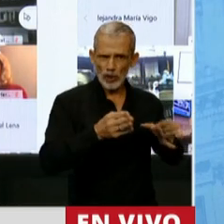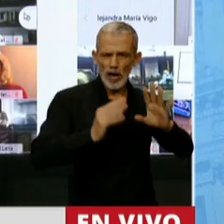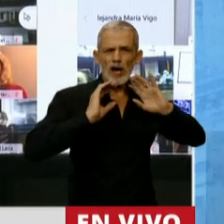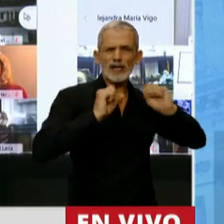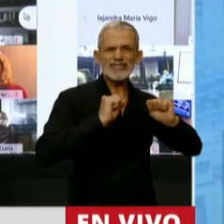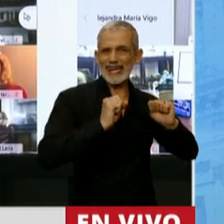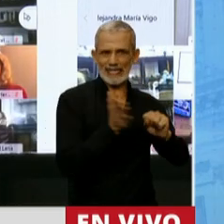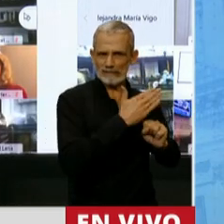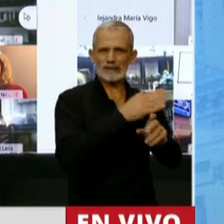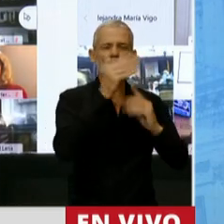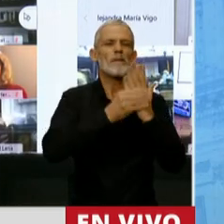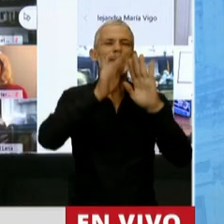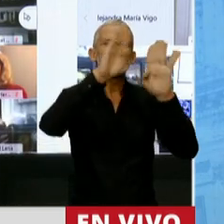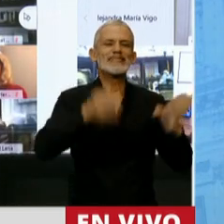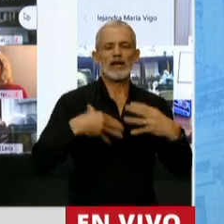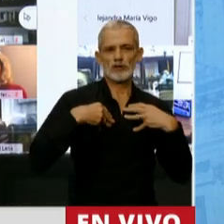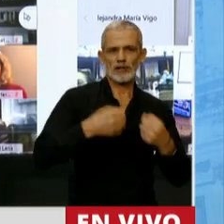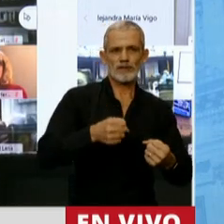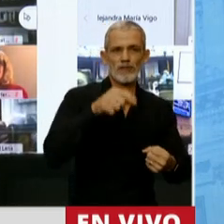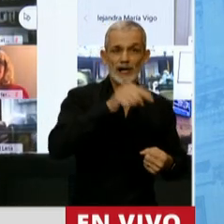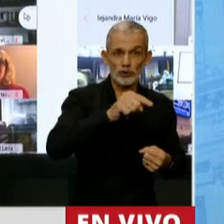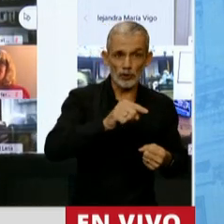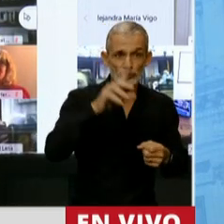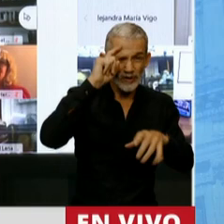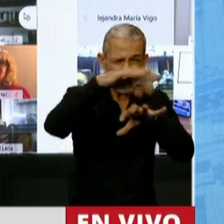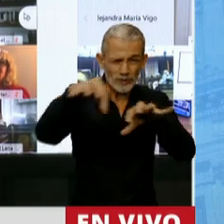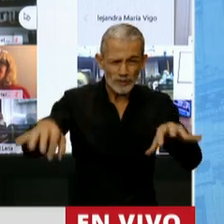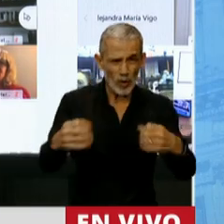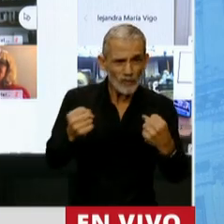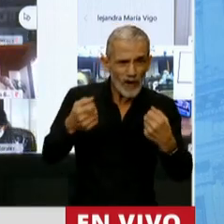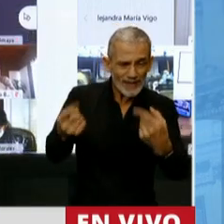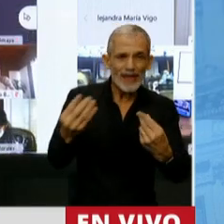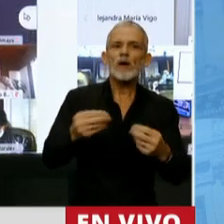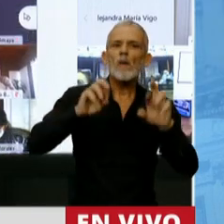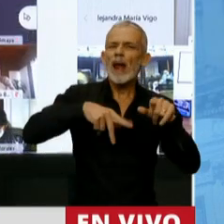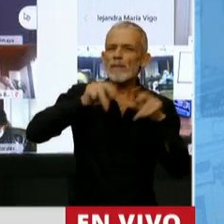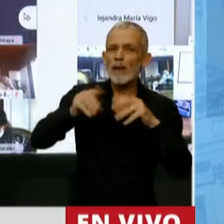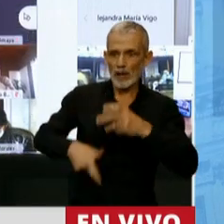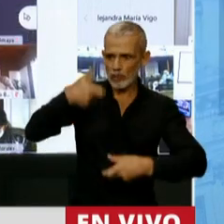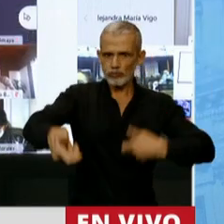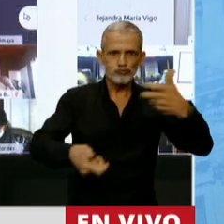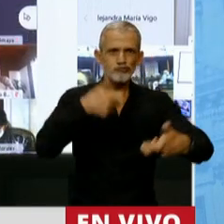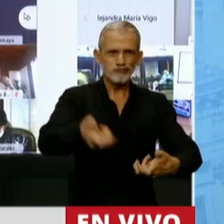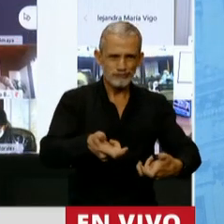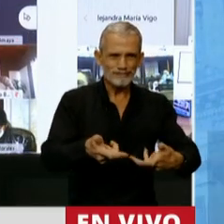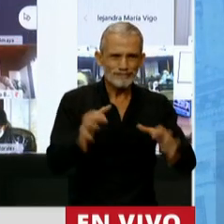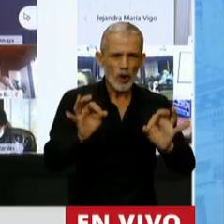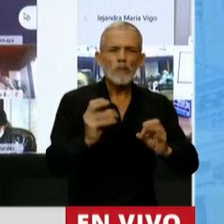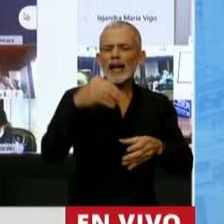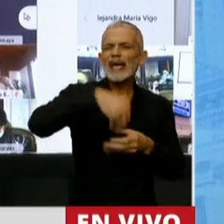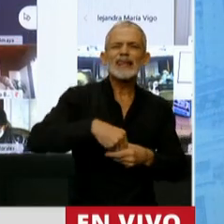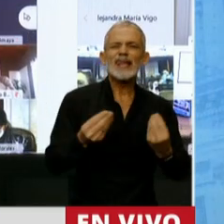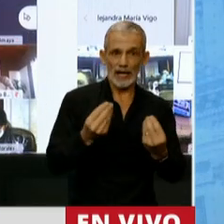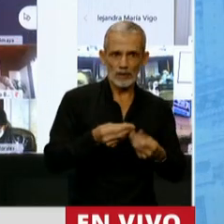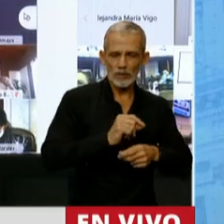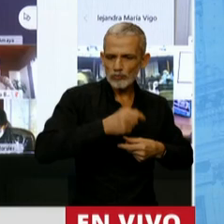Ahora se plantea el fortalecimiento de la salud pública a partir de un plan de inversiones integral que incluirá